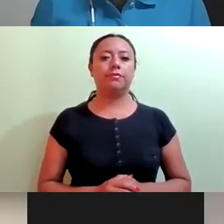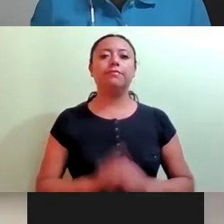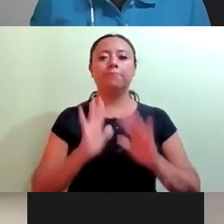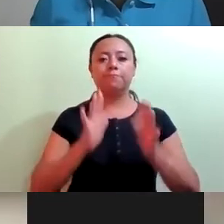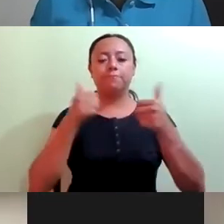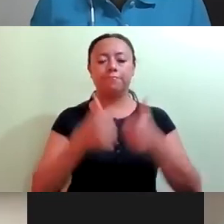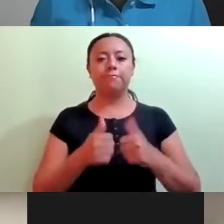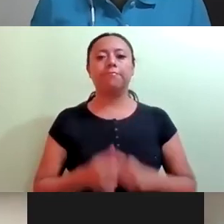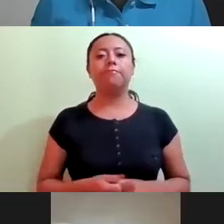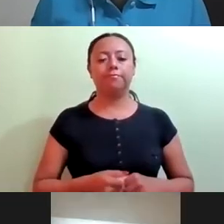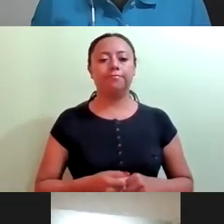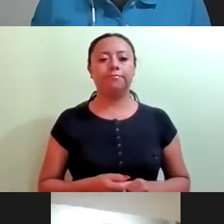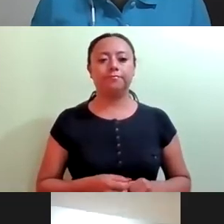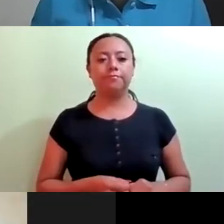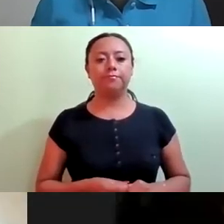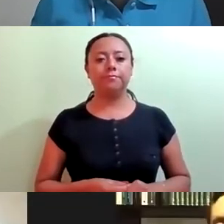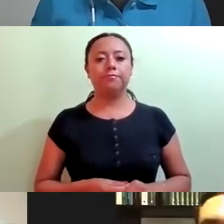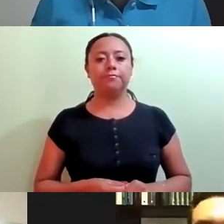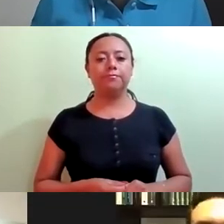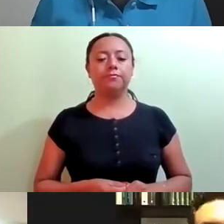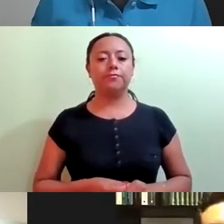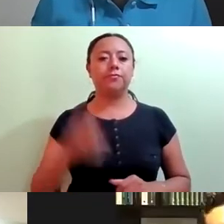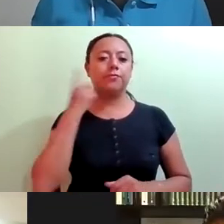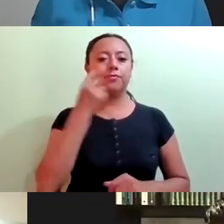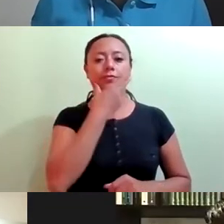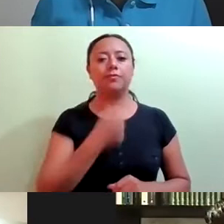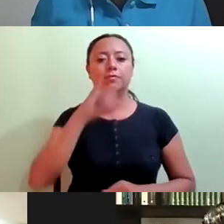Gracias, diputada. Diputado José Luis Rodríguez Díaz de León.